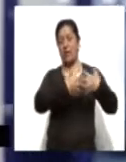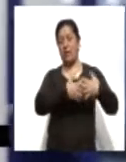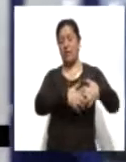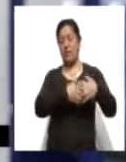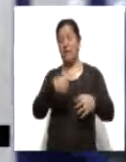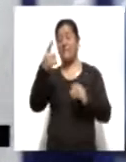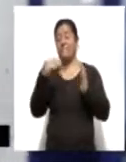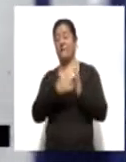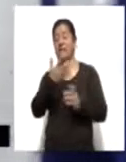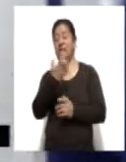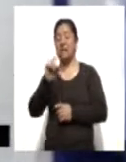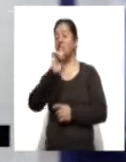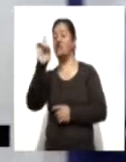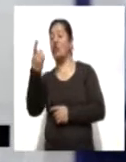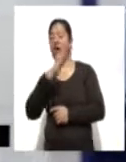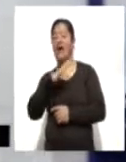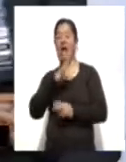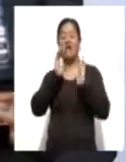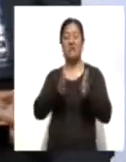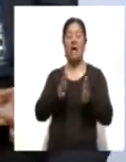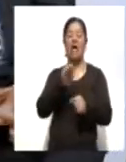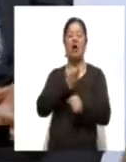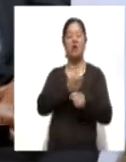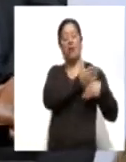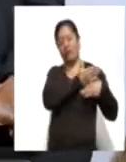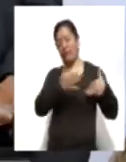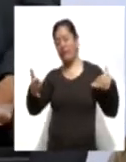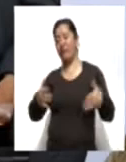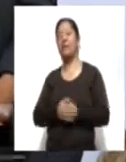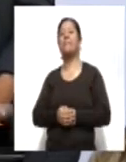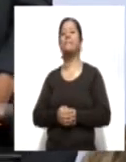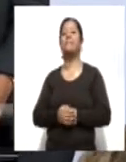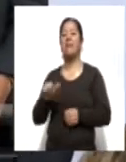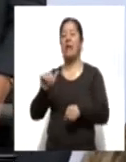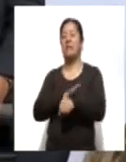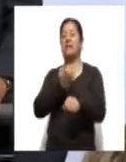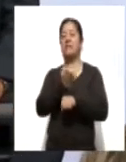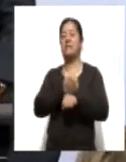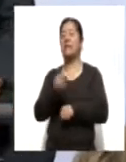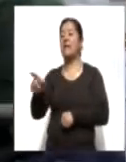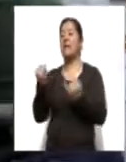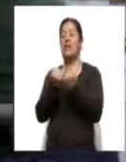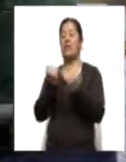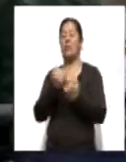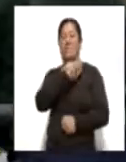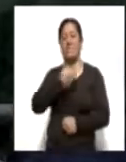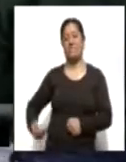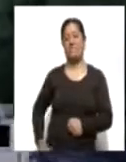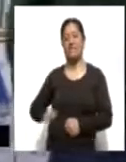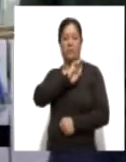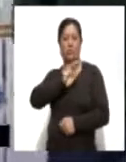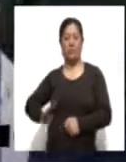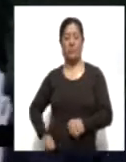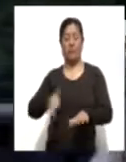dólares en lo que va de la actual administración estatal. Del mismo modo, Francisco Villarreal Cháires, alcalde de Yauquemecan, destacó que